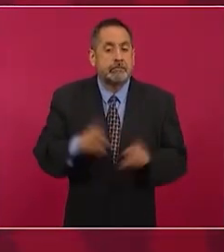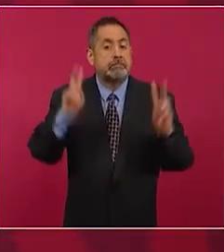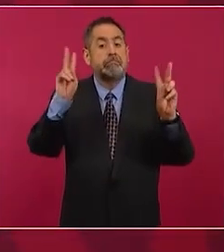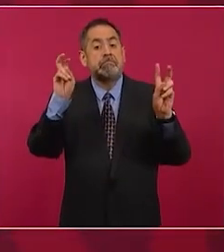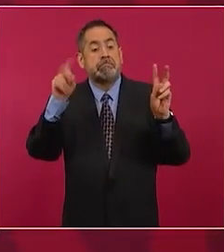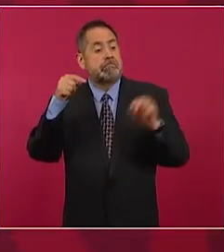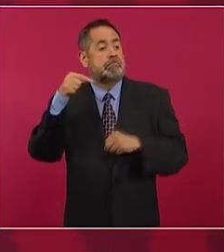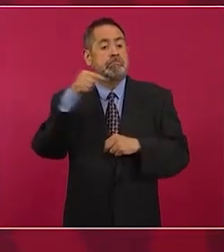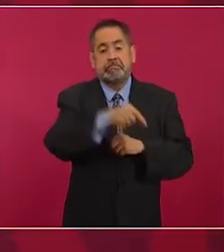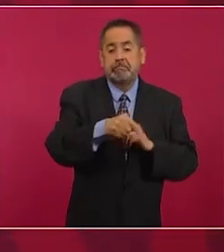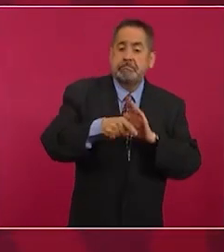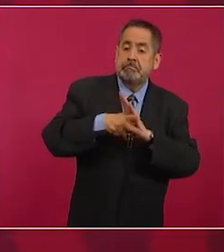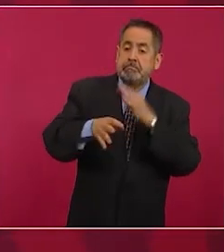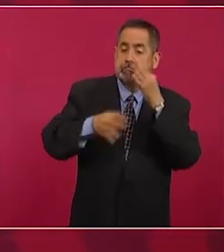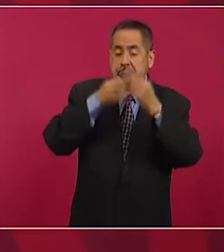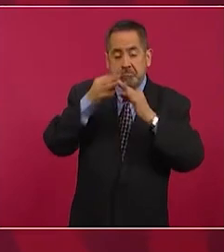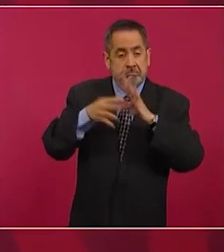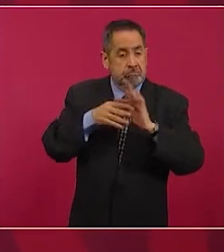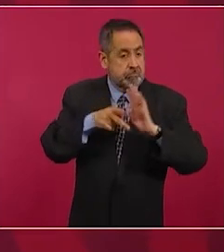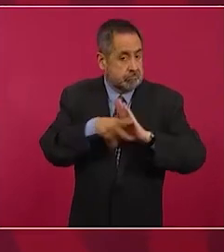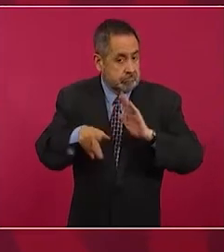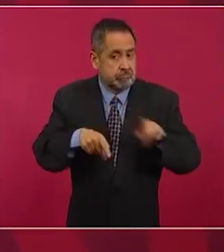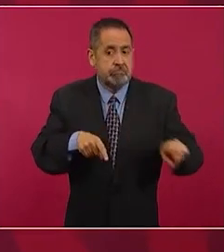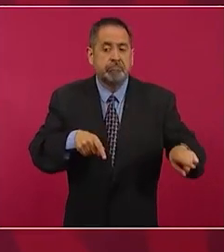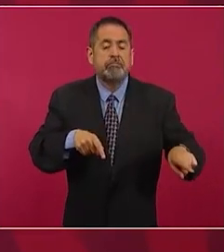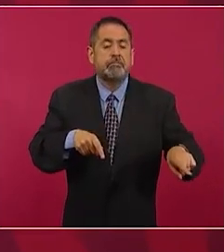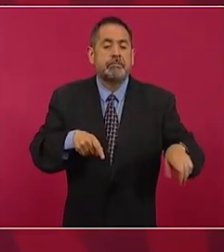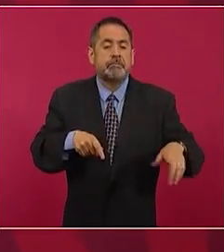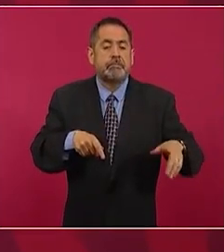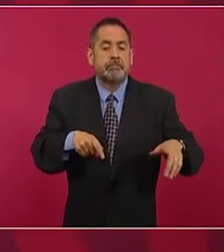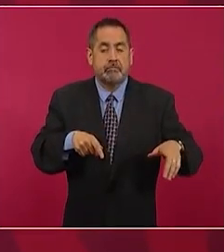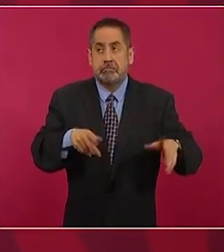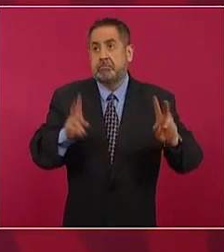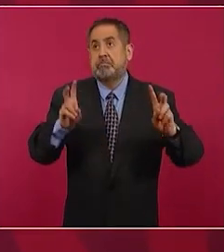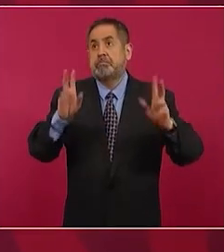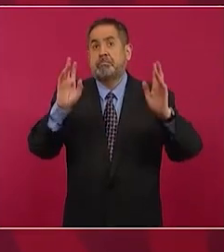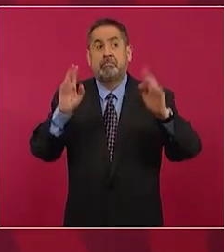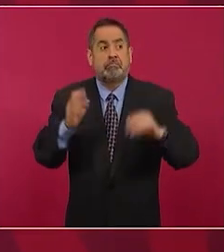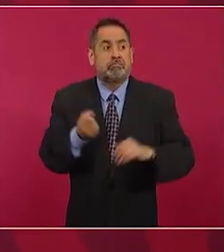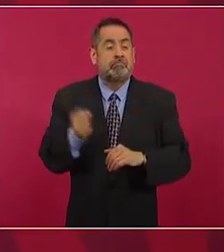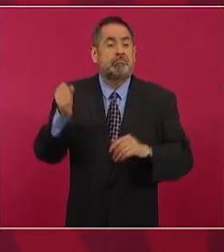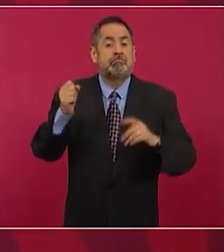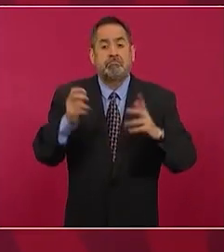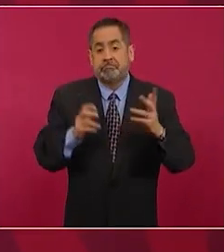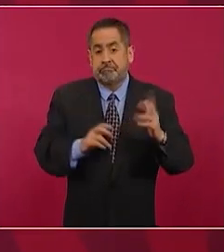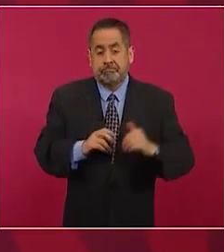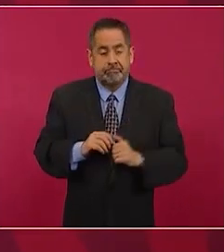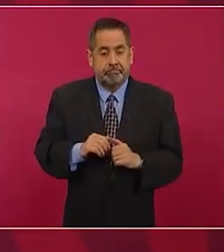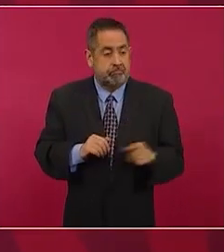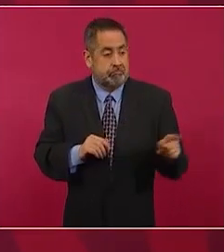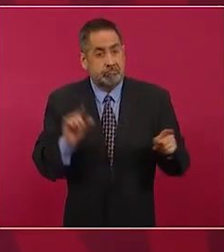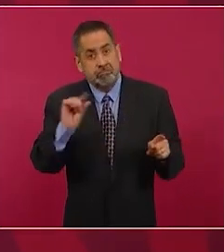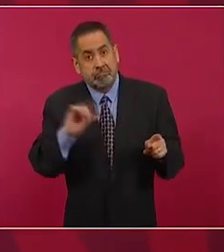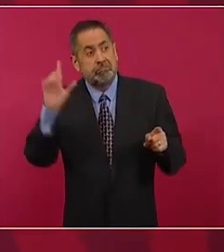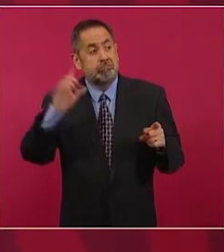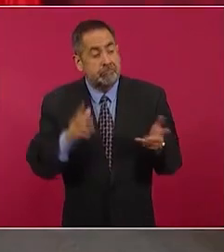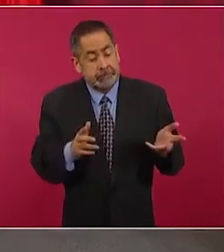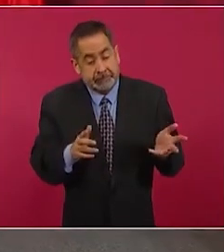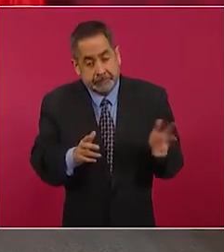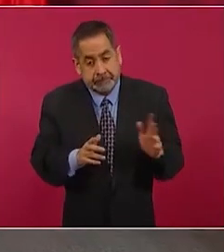periodista tan profesional,